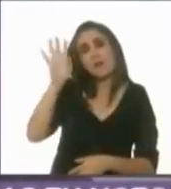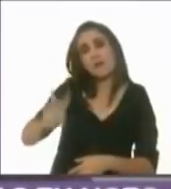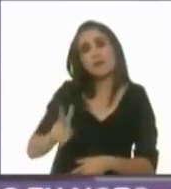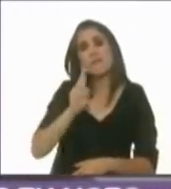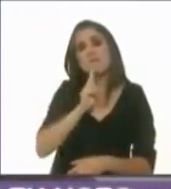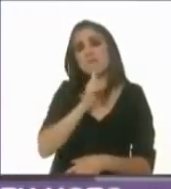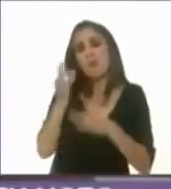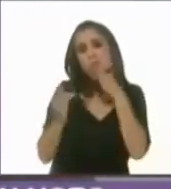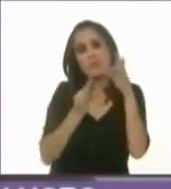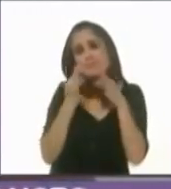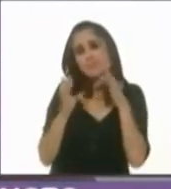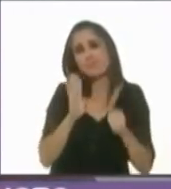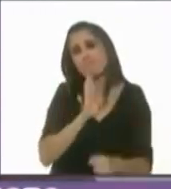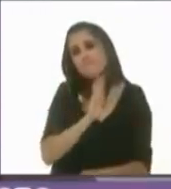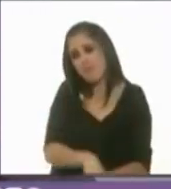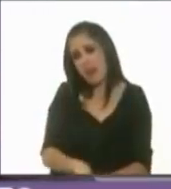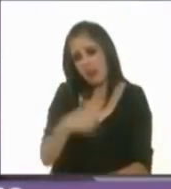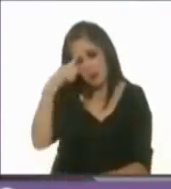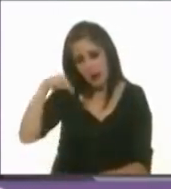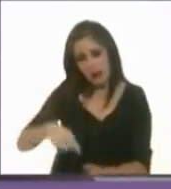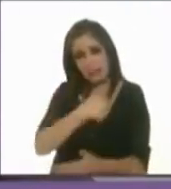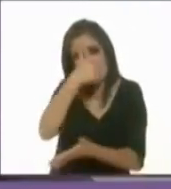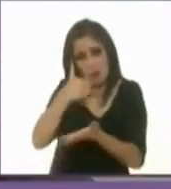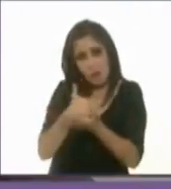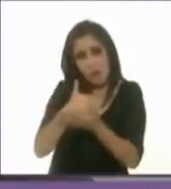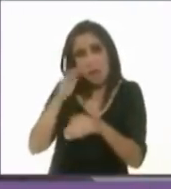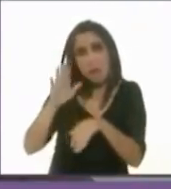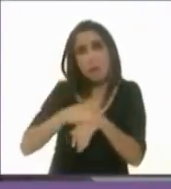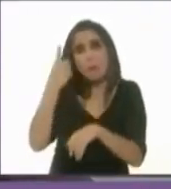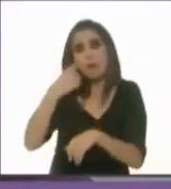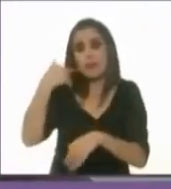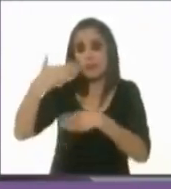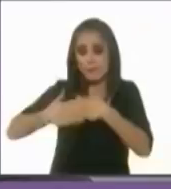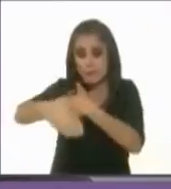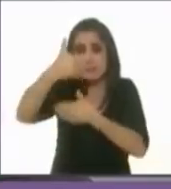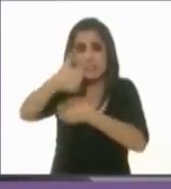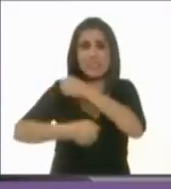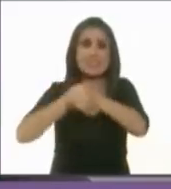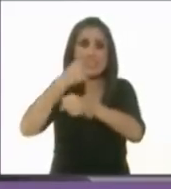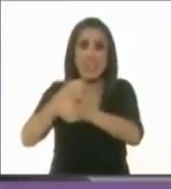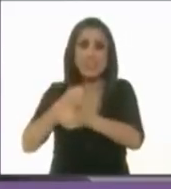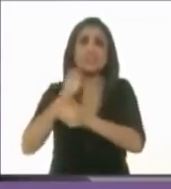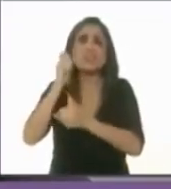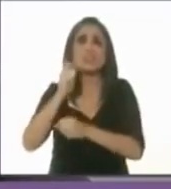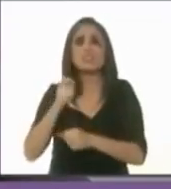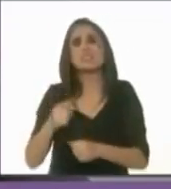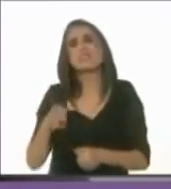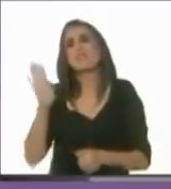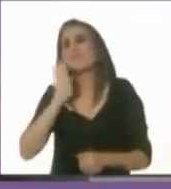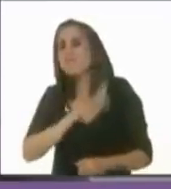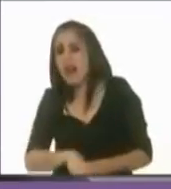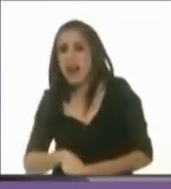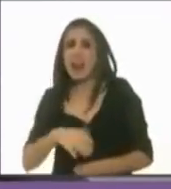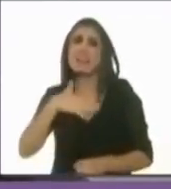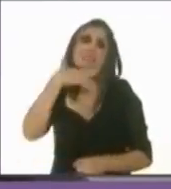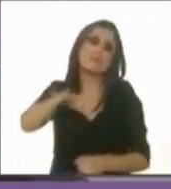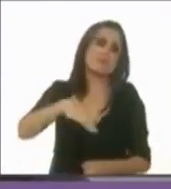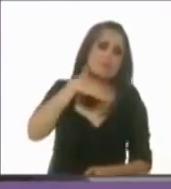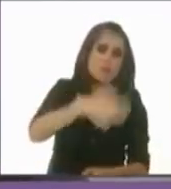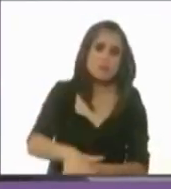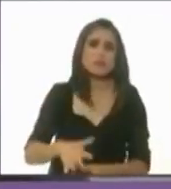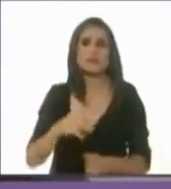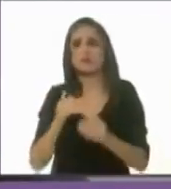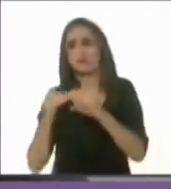para la ciudad. Pues se avecina otra vez un sexenio de opacidad, autoritarismo, incultura,